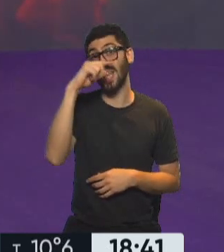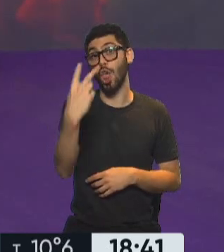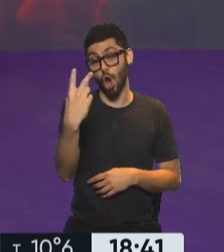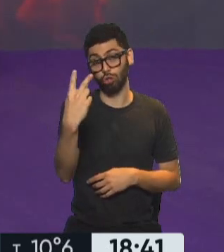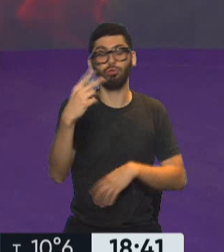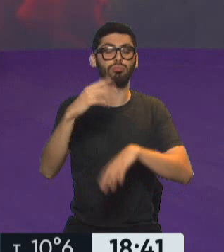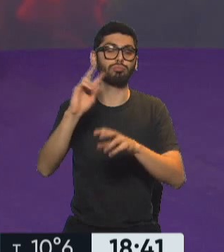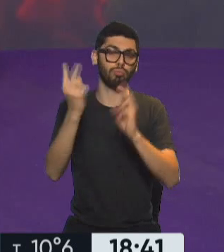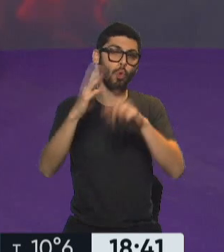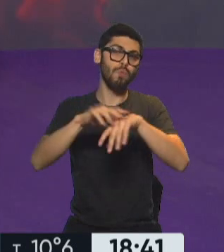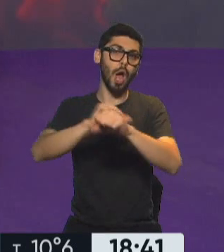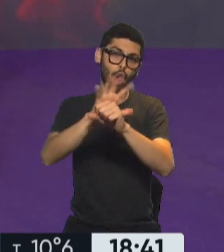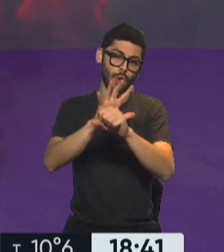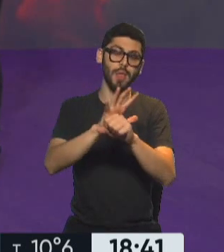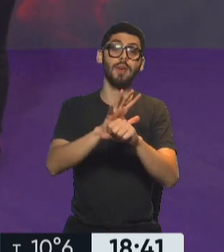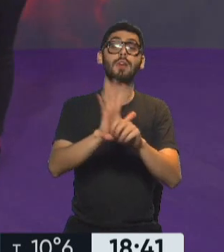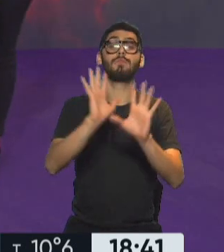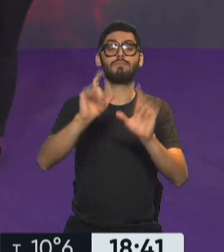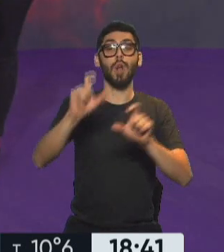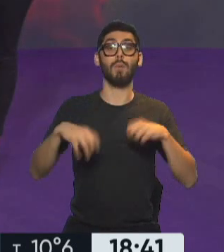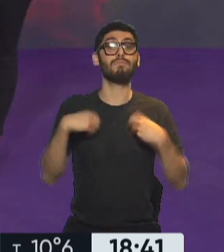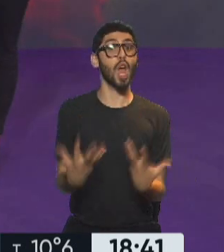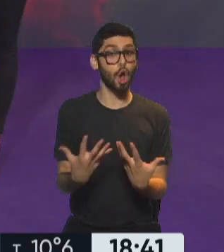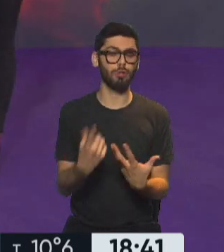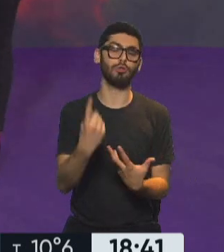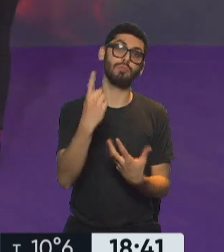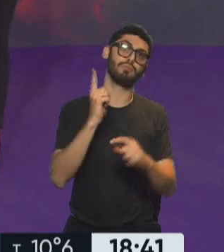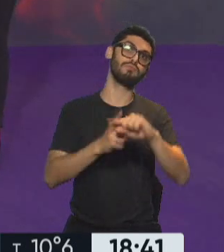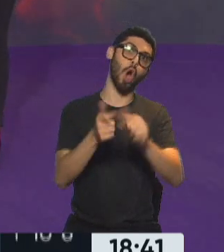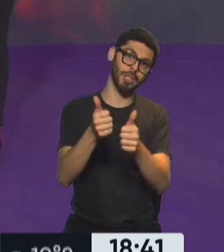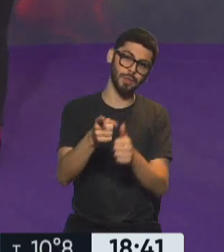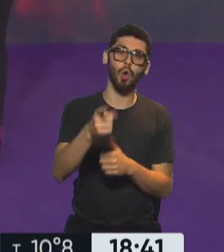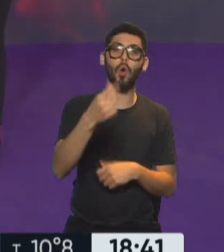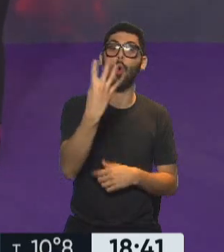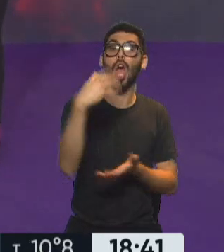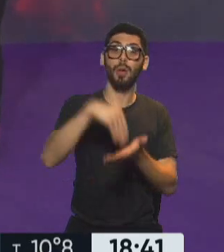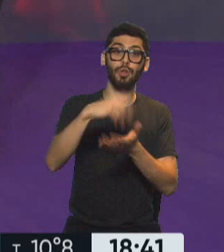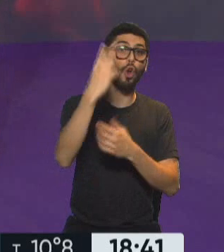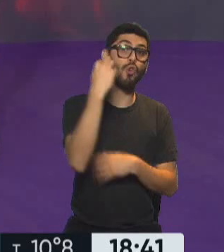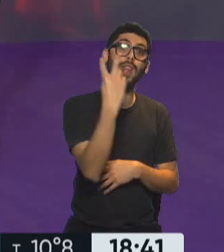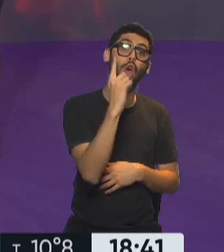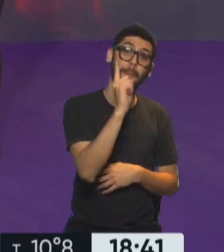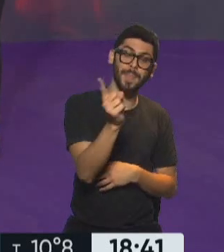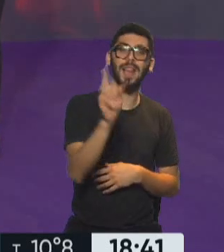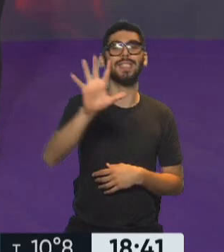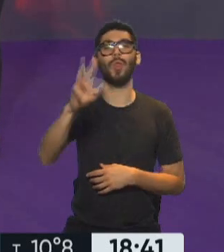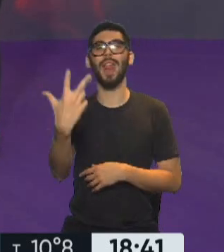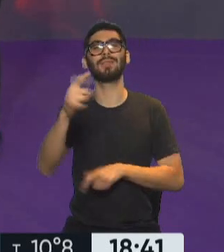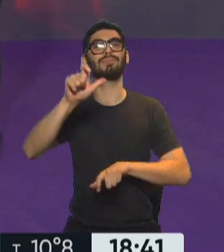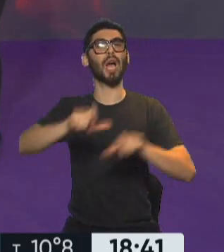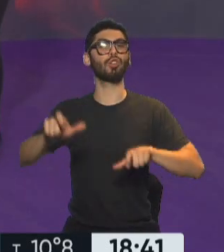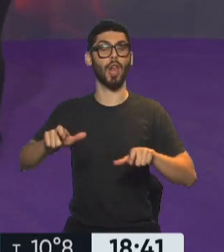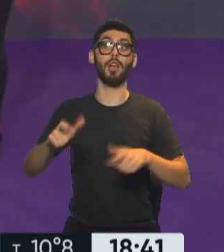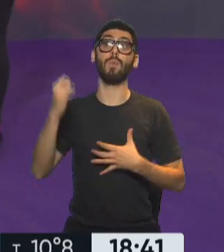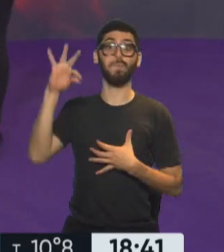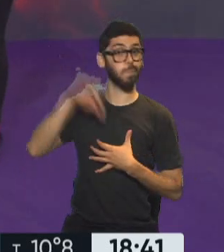COVID-19 aquí en nuestro país. Hablamos de recuperados, es uno de los datos positivos. 4.092.053 personas tuvieron coronavirus y se